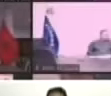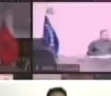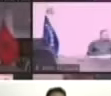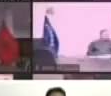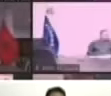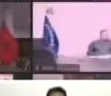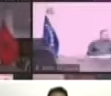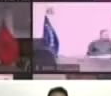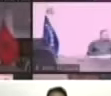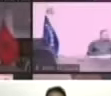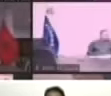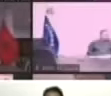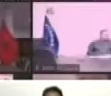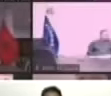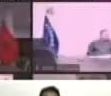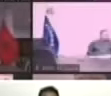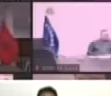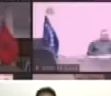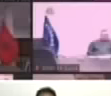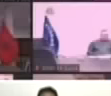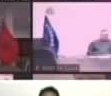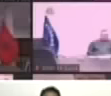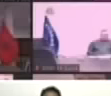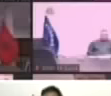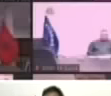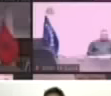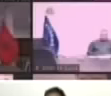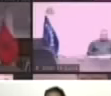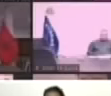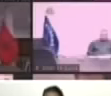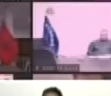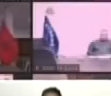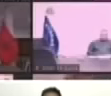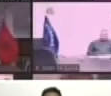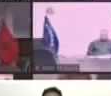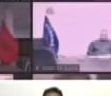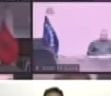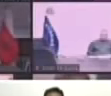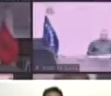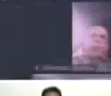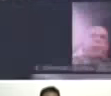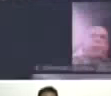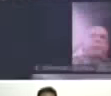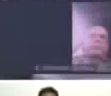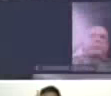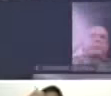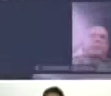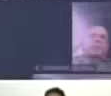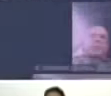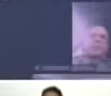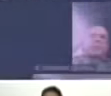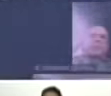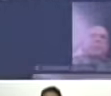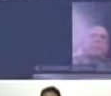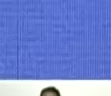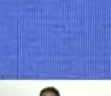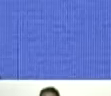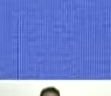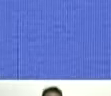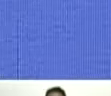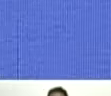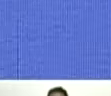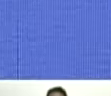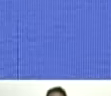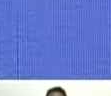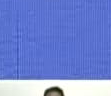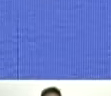Los jefes militares de las regiones de defensa integral. Los jefes militares de las zonas de defensa integral, de